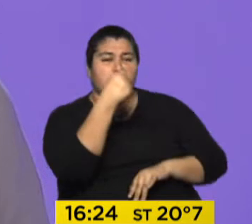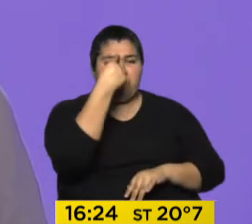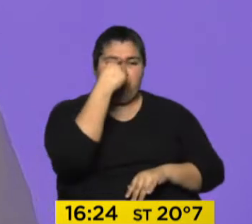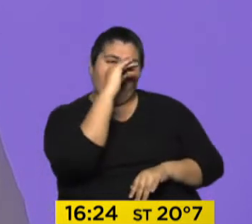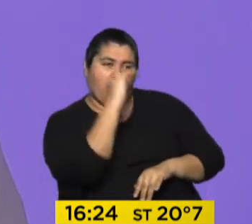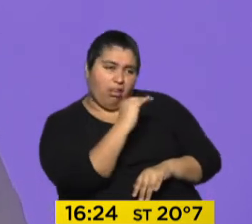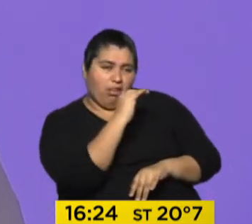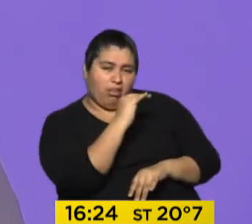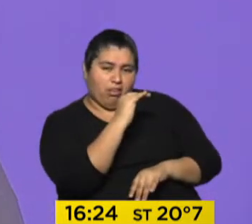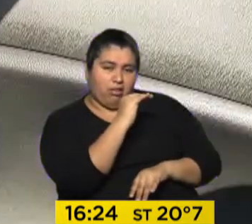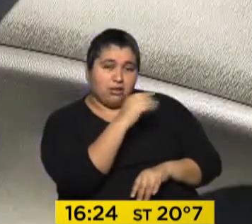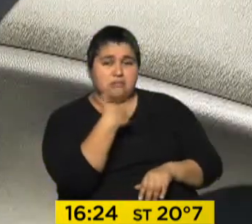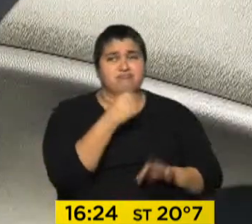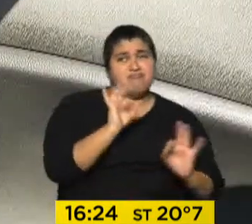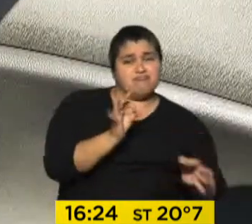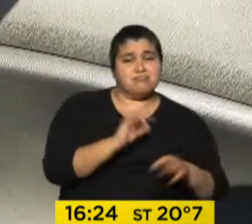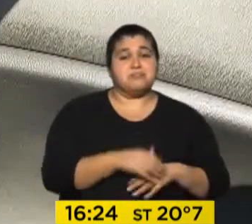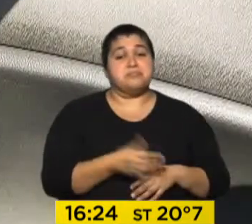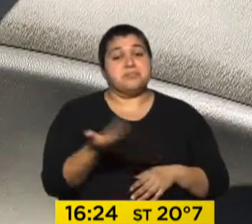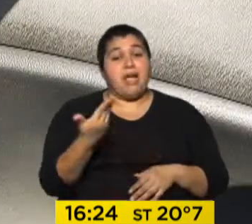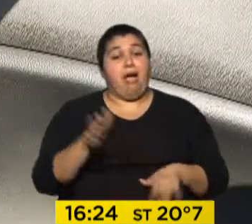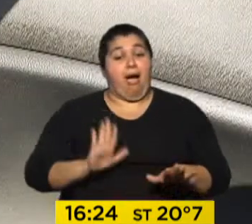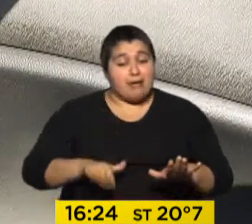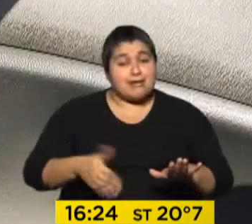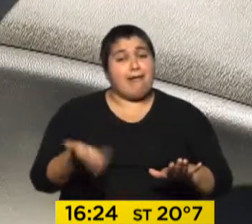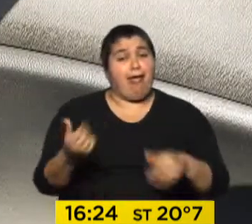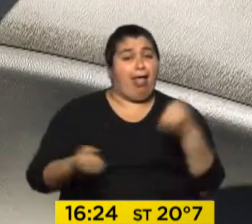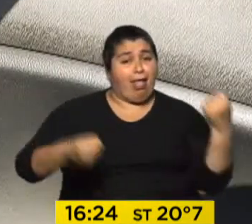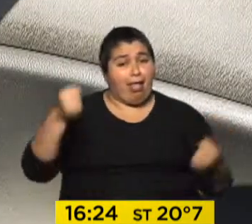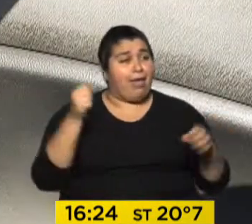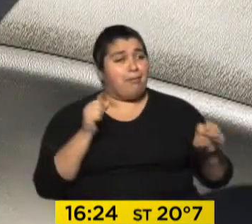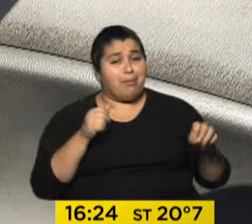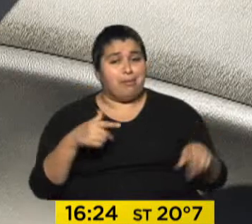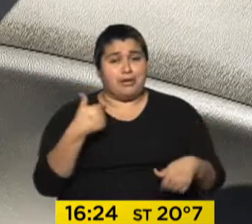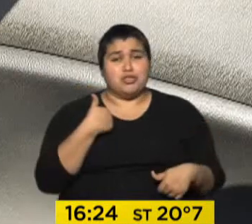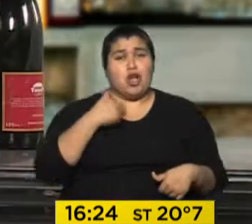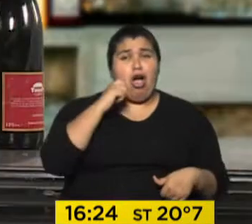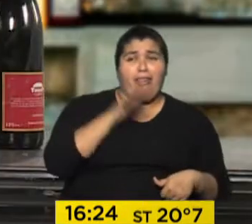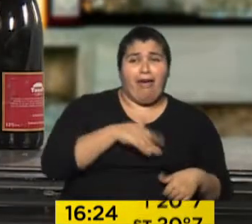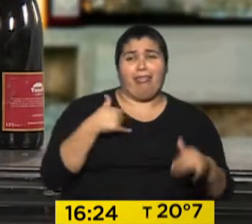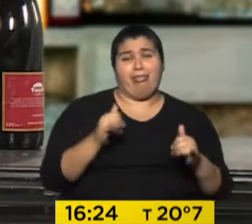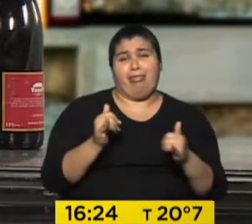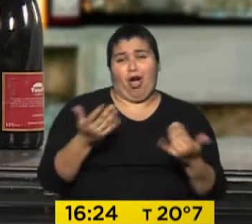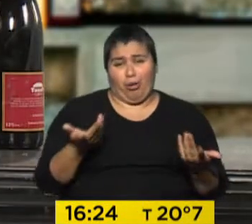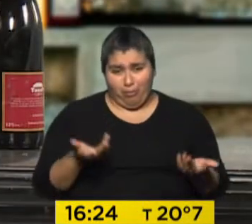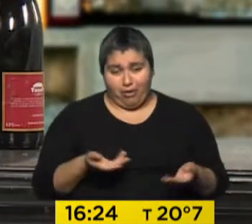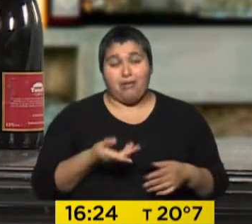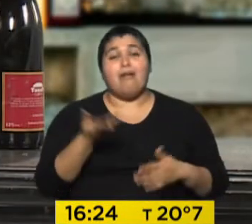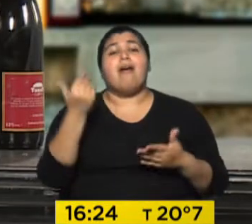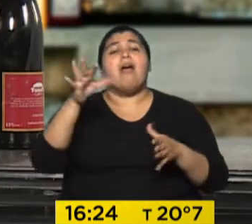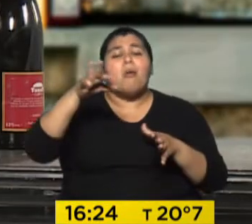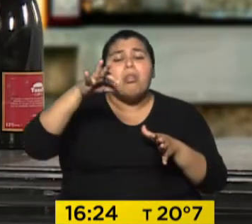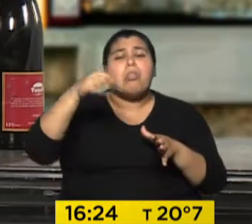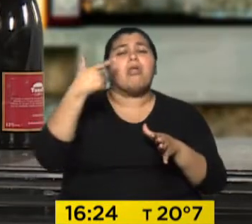más allá de que vos lo sepas. Acelera, Poné las luces para doblar. Manejo el de los 16. Ponéle dos gotas de